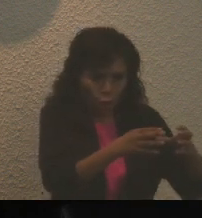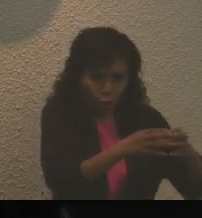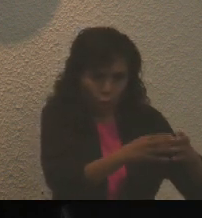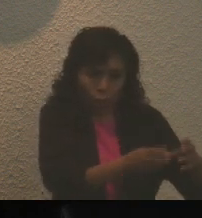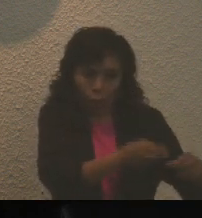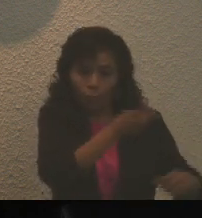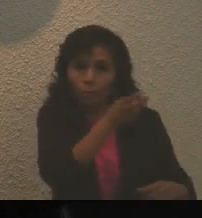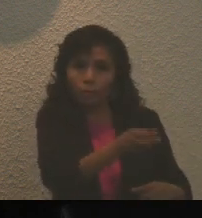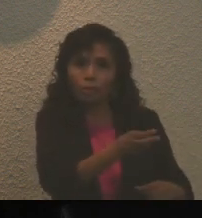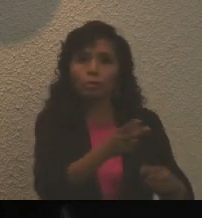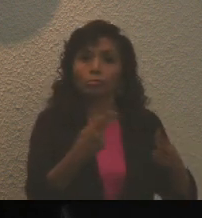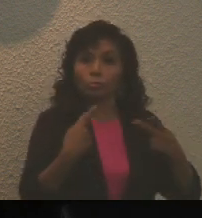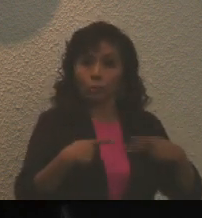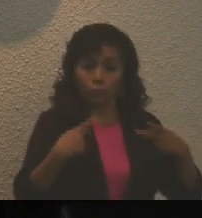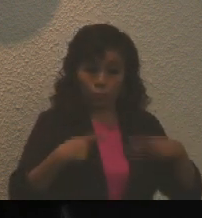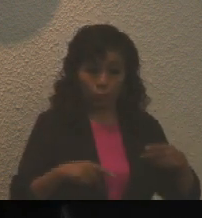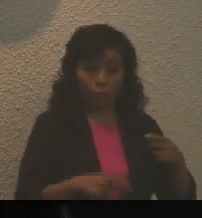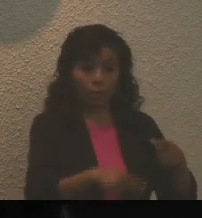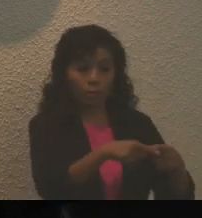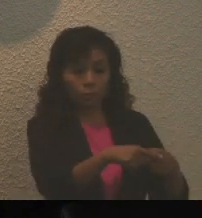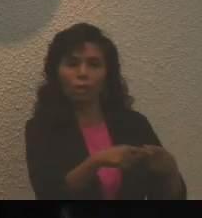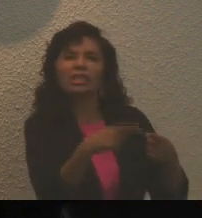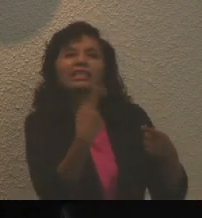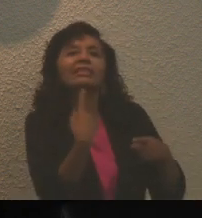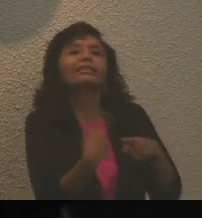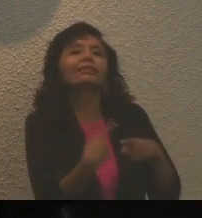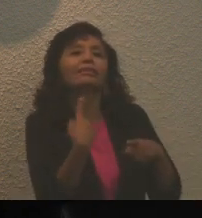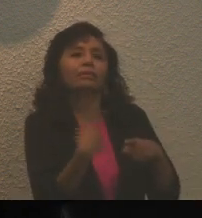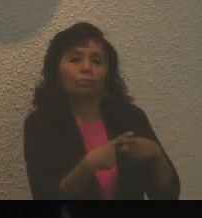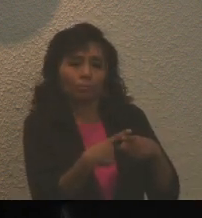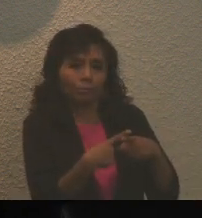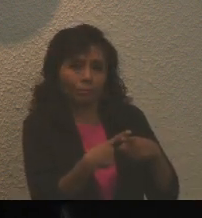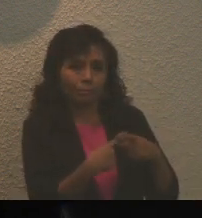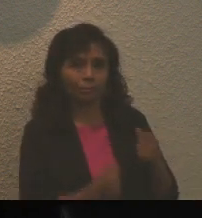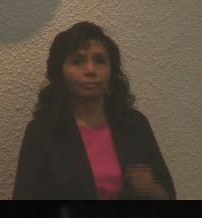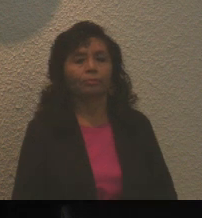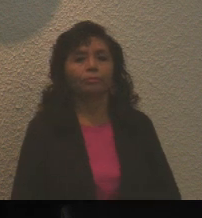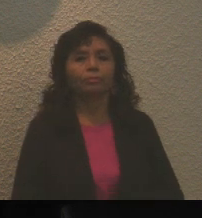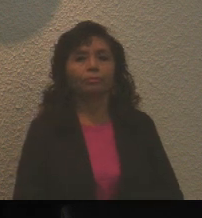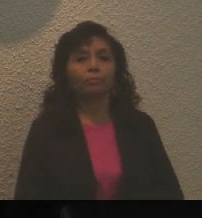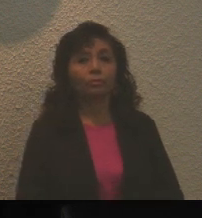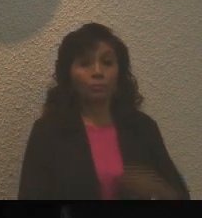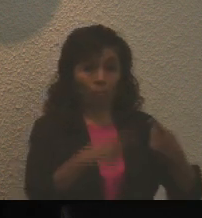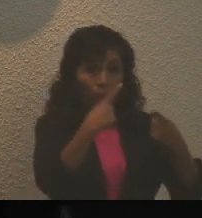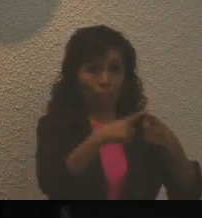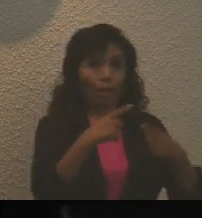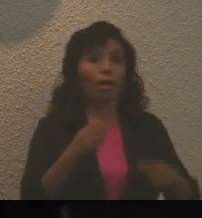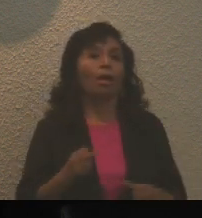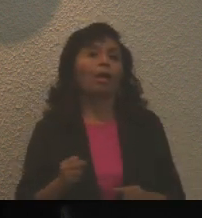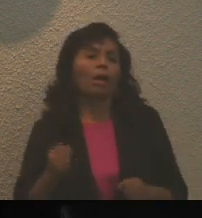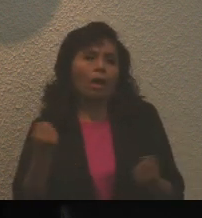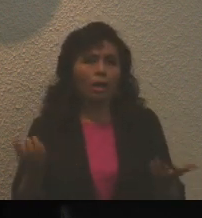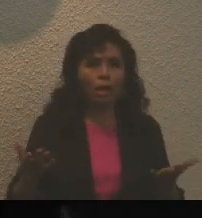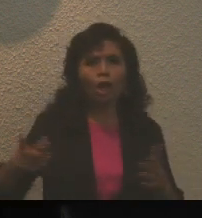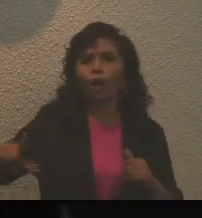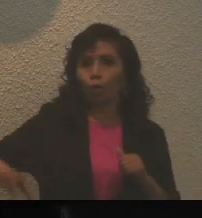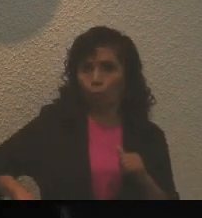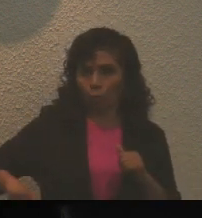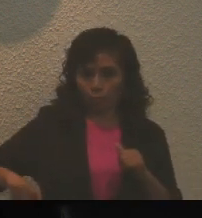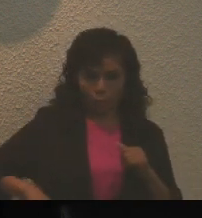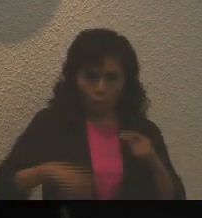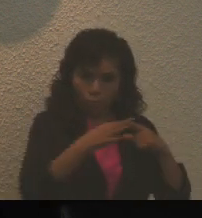las o los titulares de las siguientes instancias en el Estado. Secretaría de Gobierno, quien en